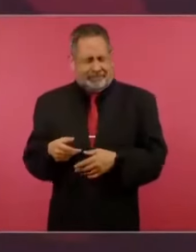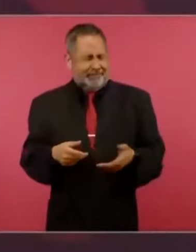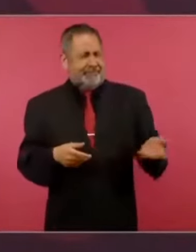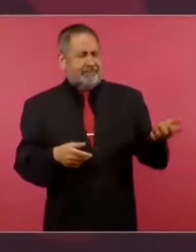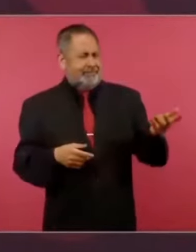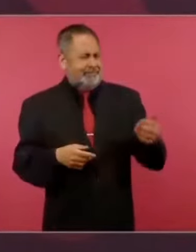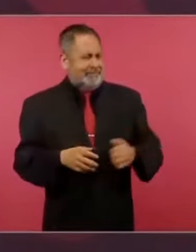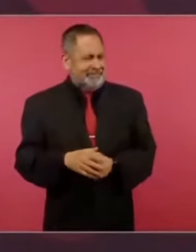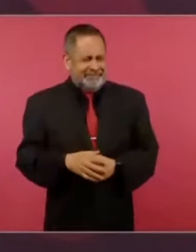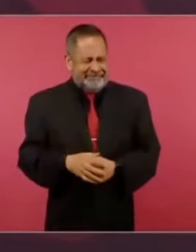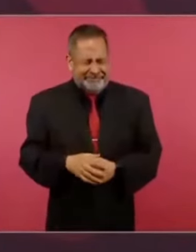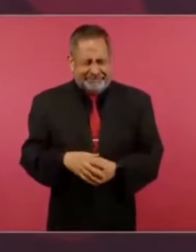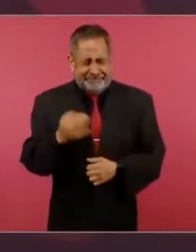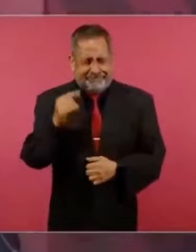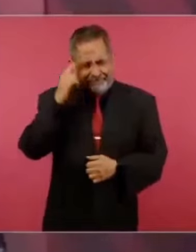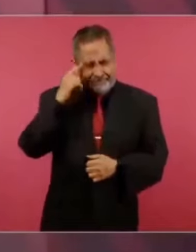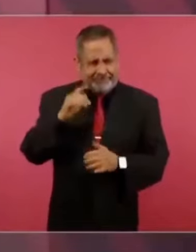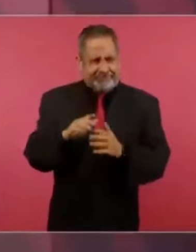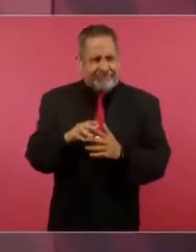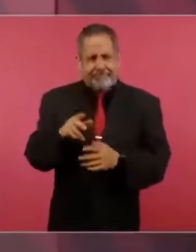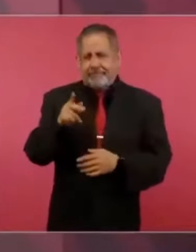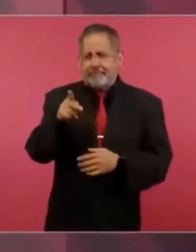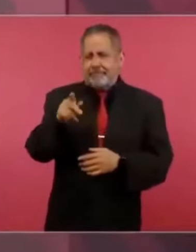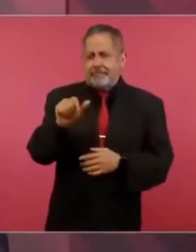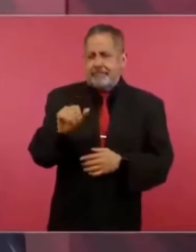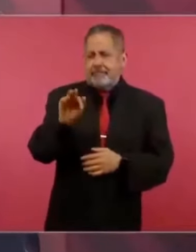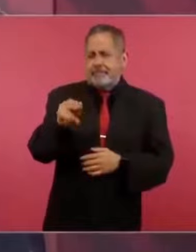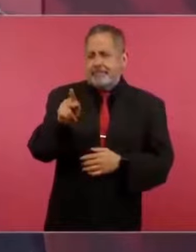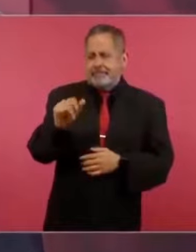Kafka es costumbrista